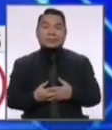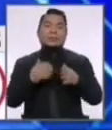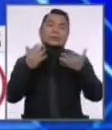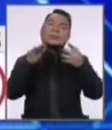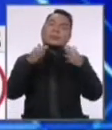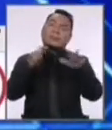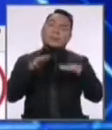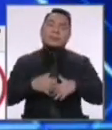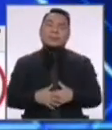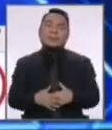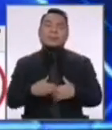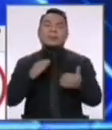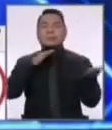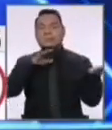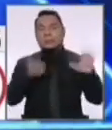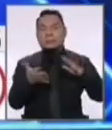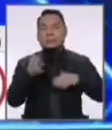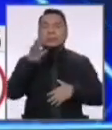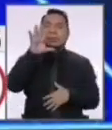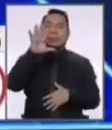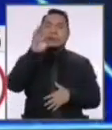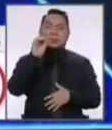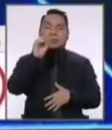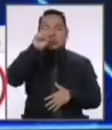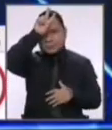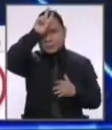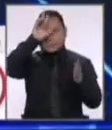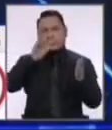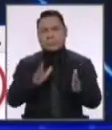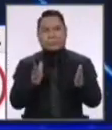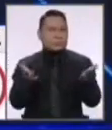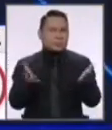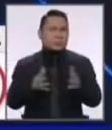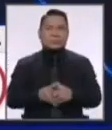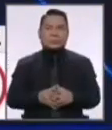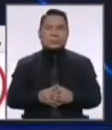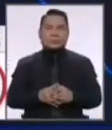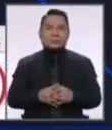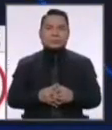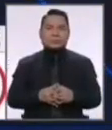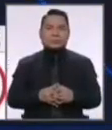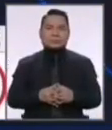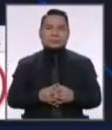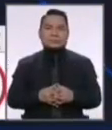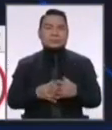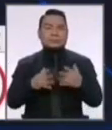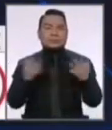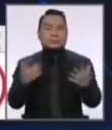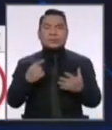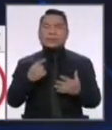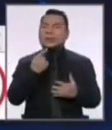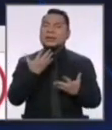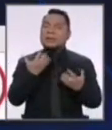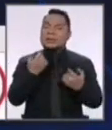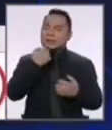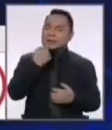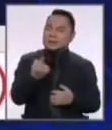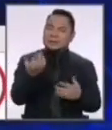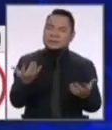aproximadamente se están muriendo 50 peruanos. Lo que tenemos que decir,